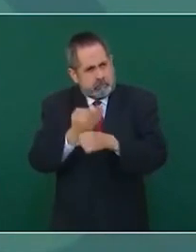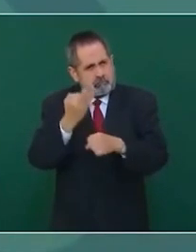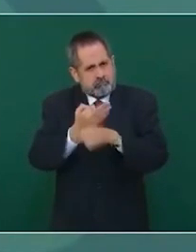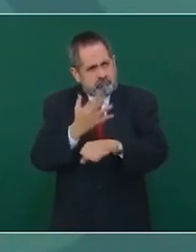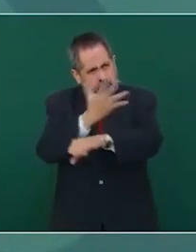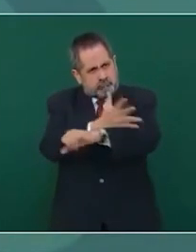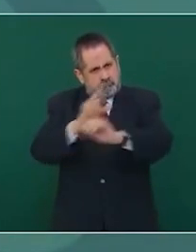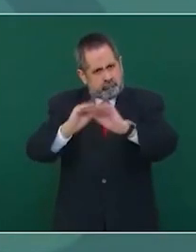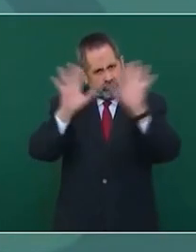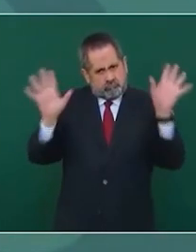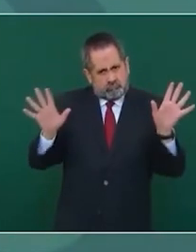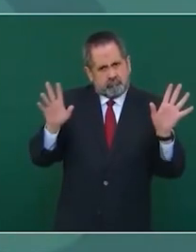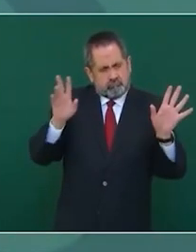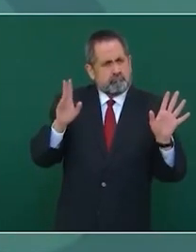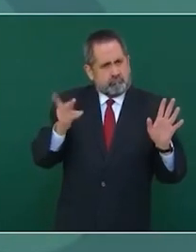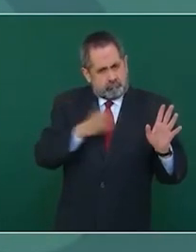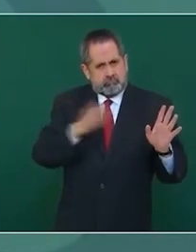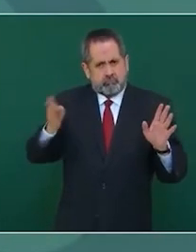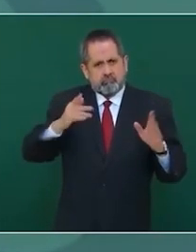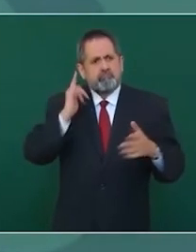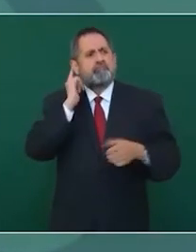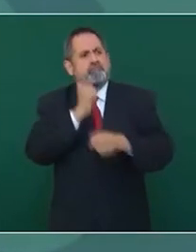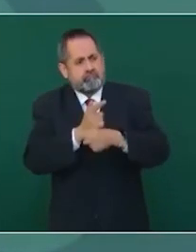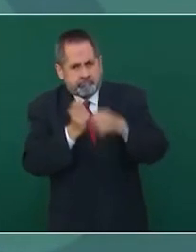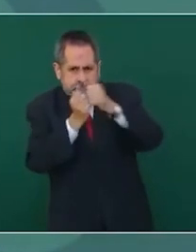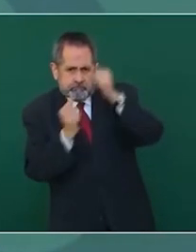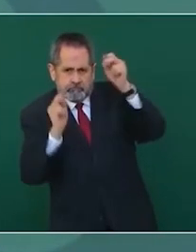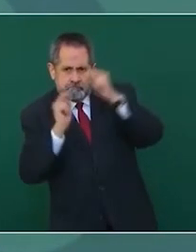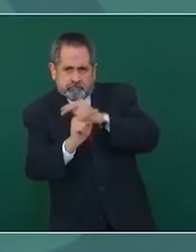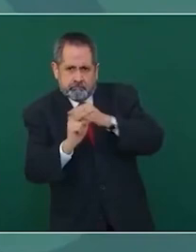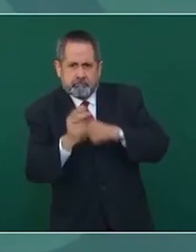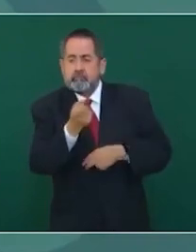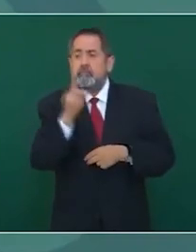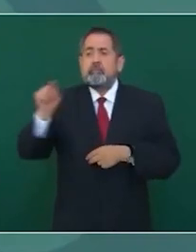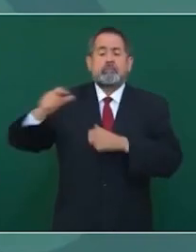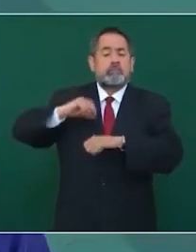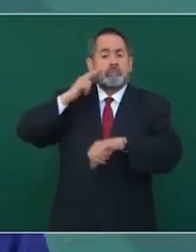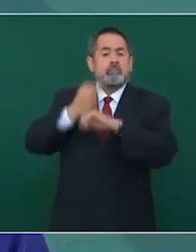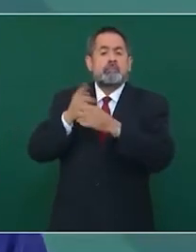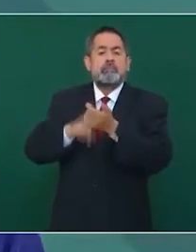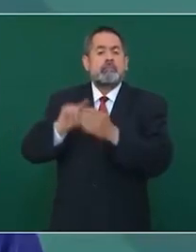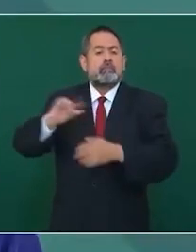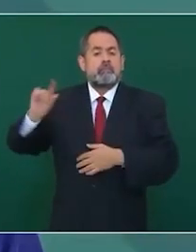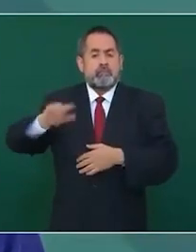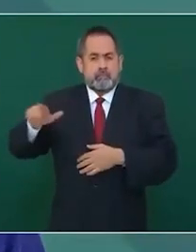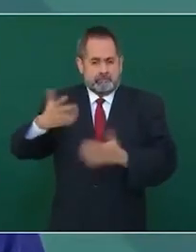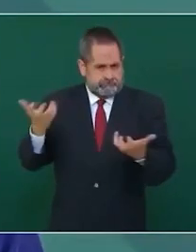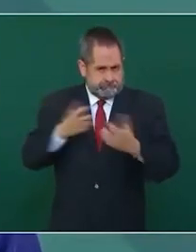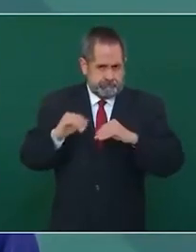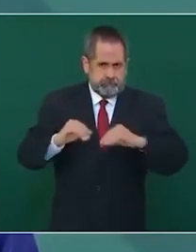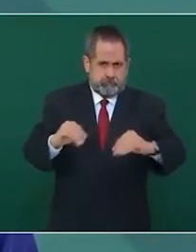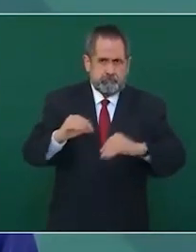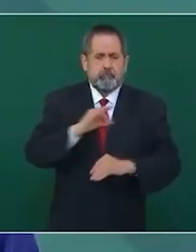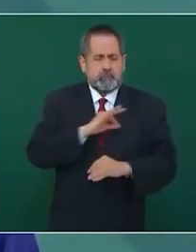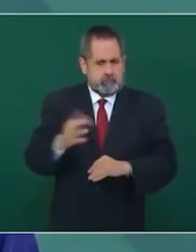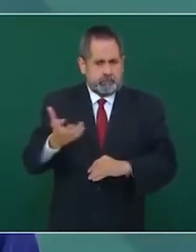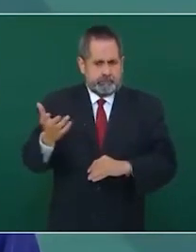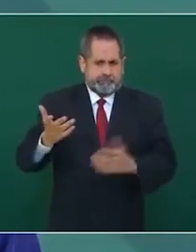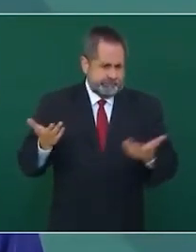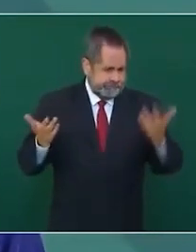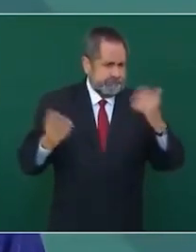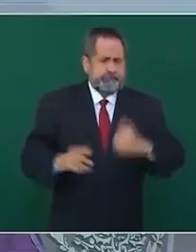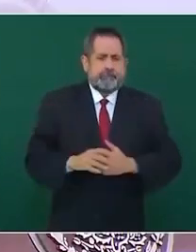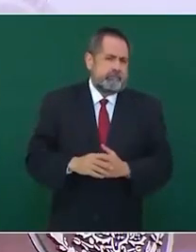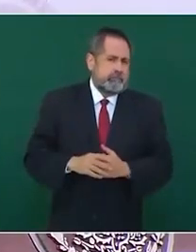transparentando y que las autoridades correspondientes actúen si